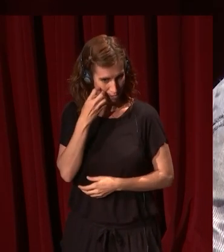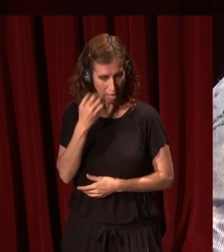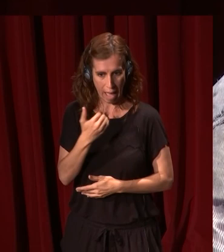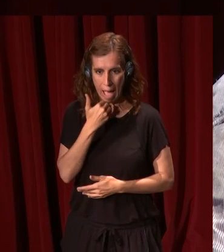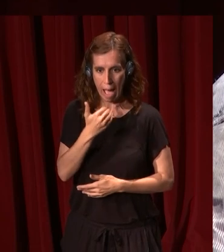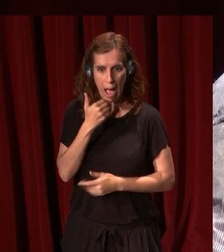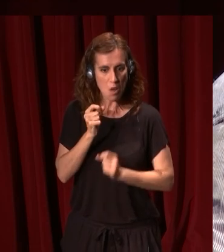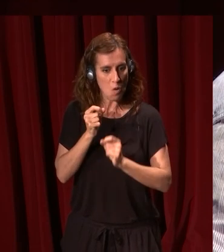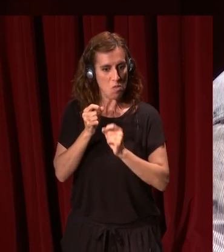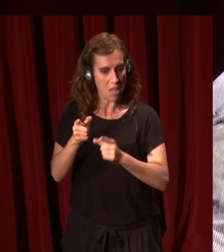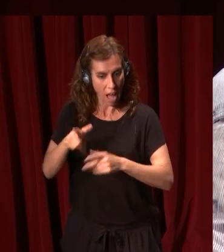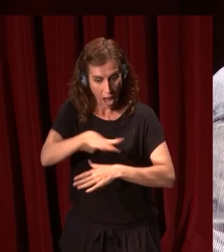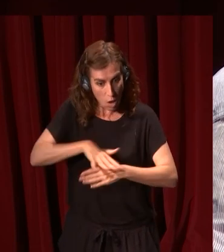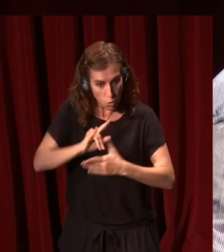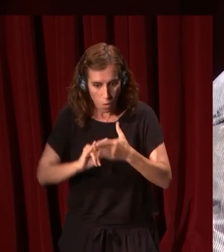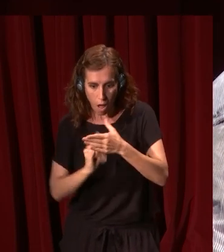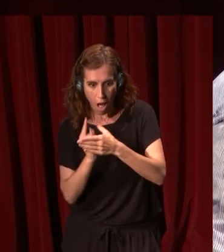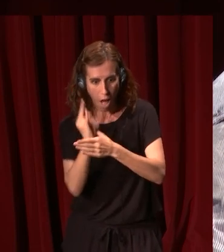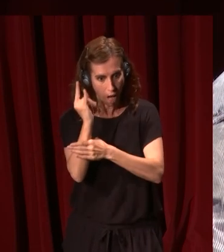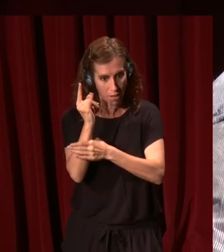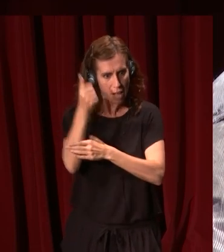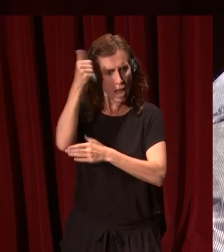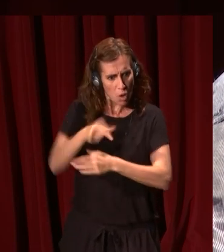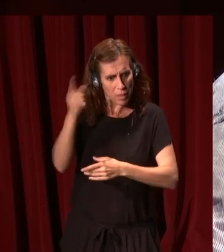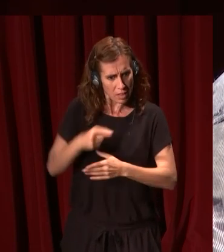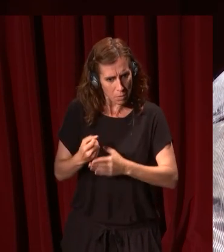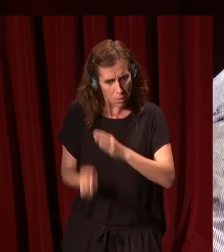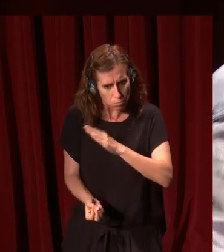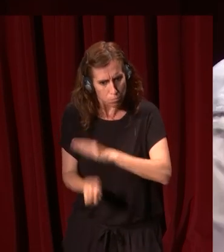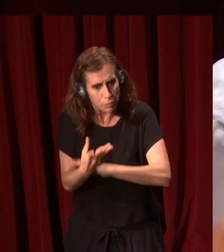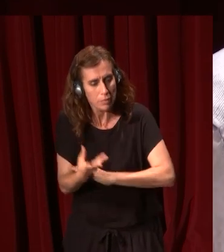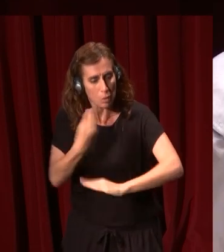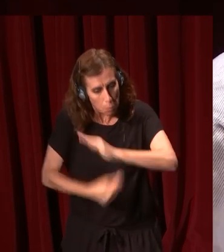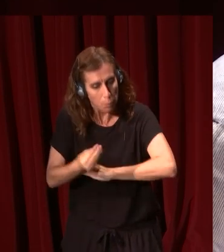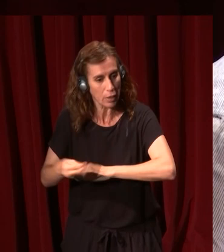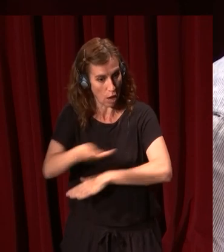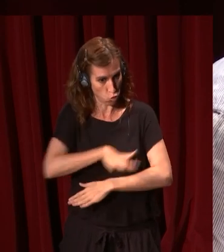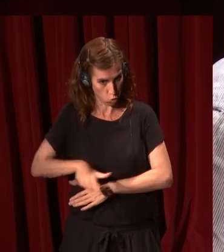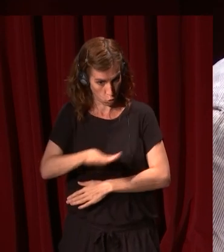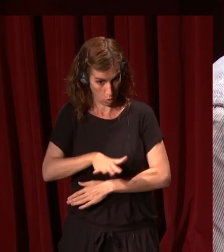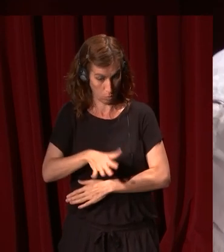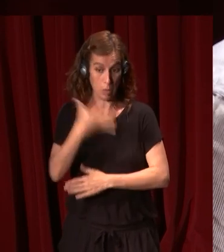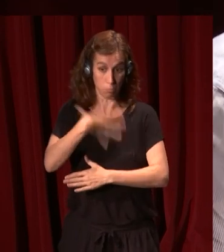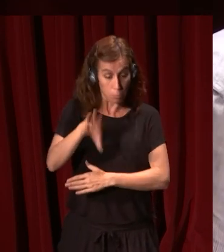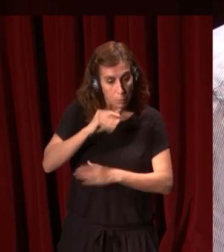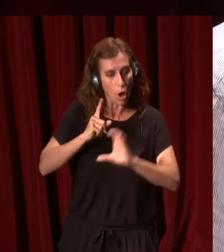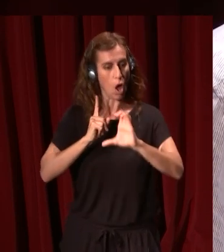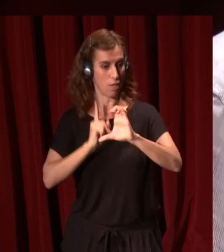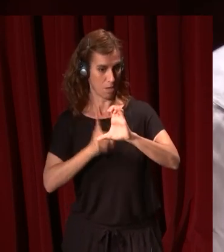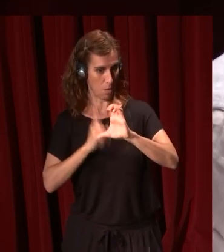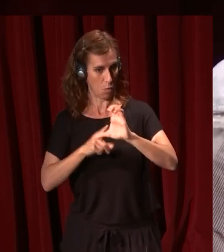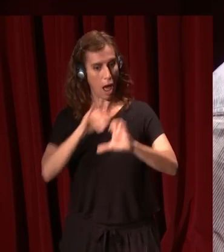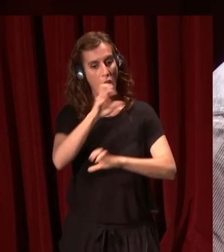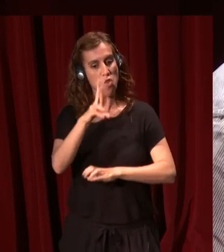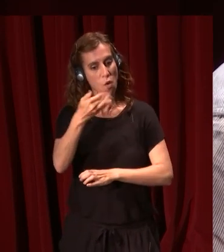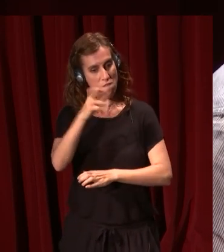que le da siempre el suelo que las hizo, el hombre también es del suelo. Entonces, compréndase que es en Extremadura donde Zurbarán nació y se